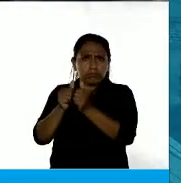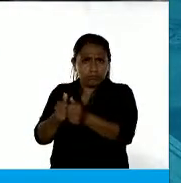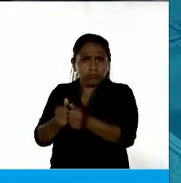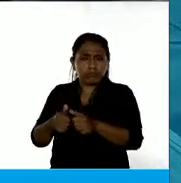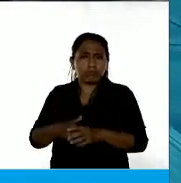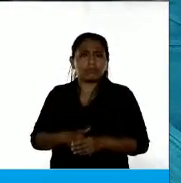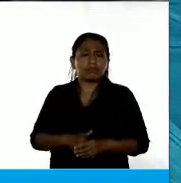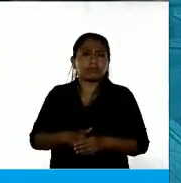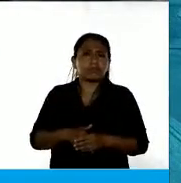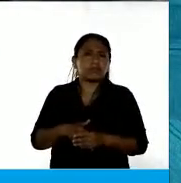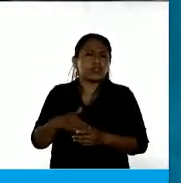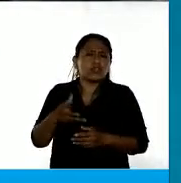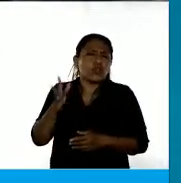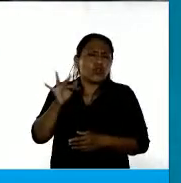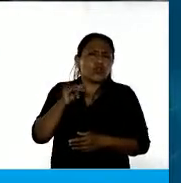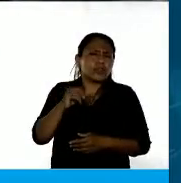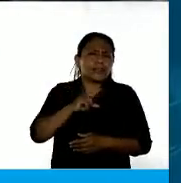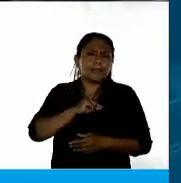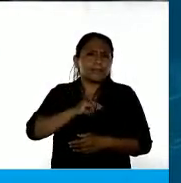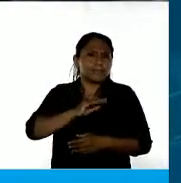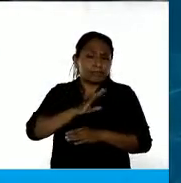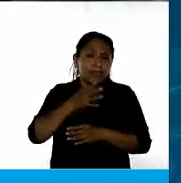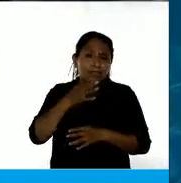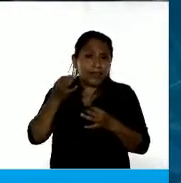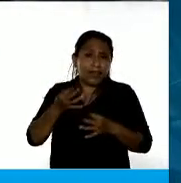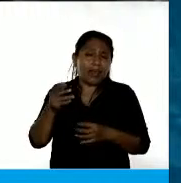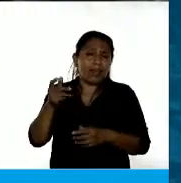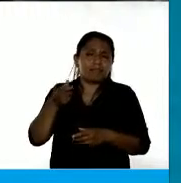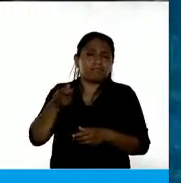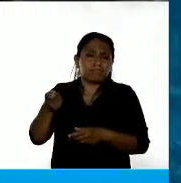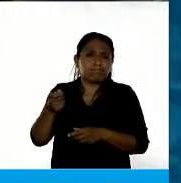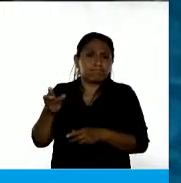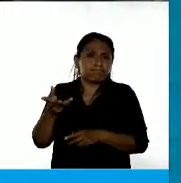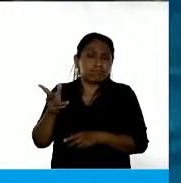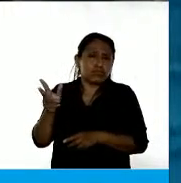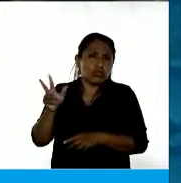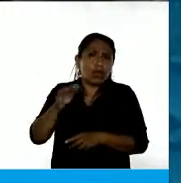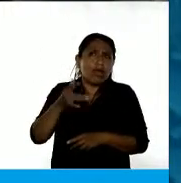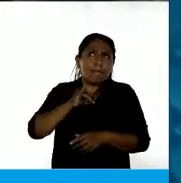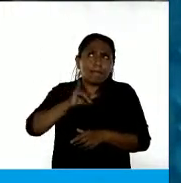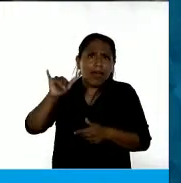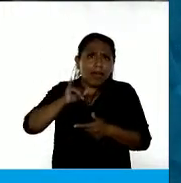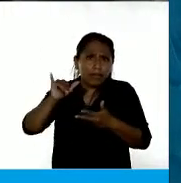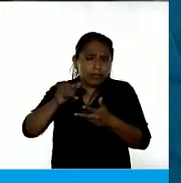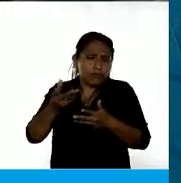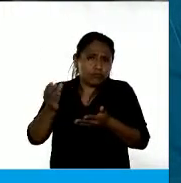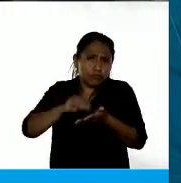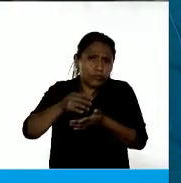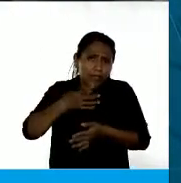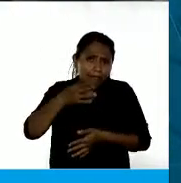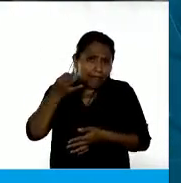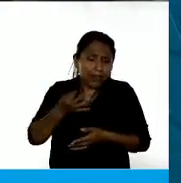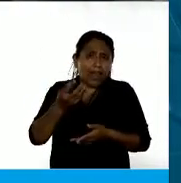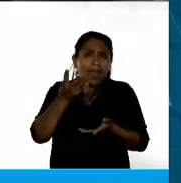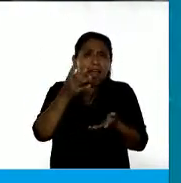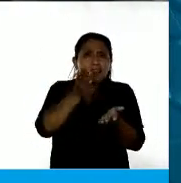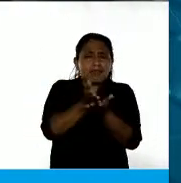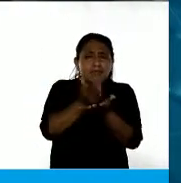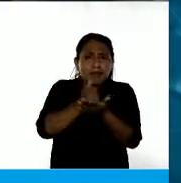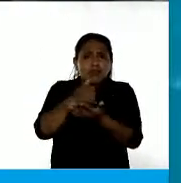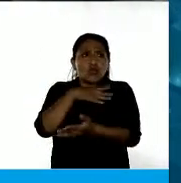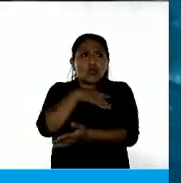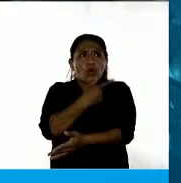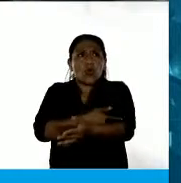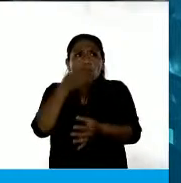Nos matan todos los días, y eso es verdad. Hay más denuncias, también es verdad. Hay departamentos judiciales que